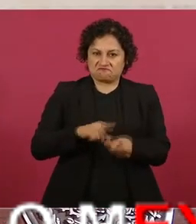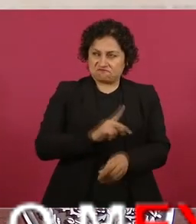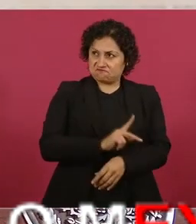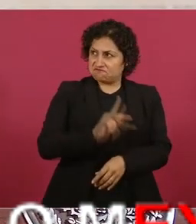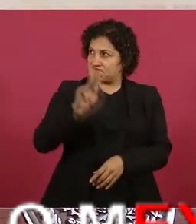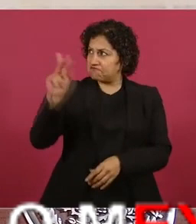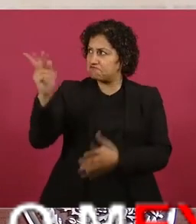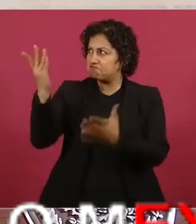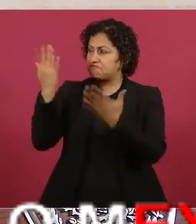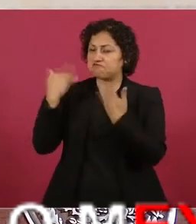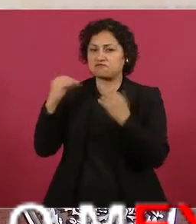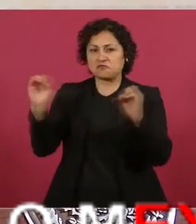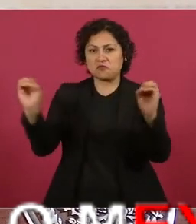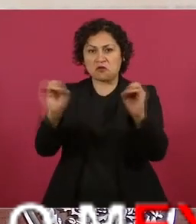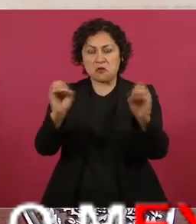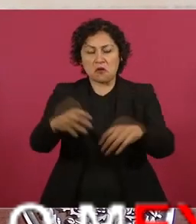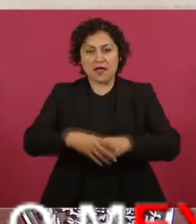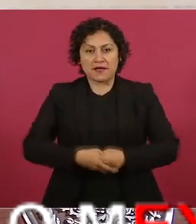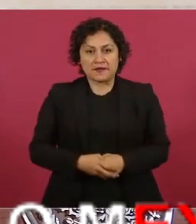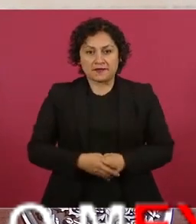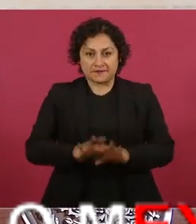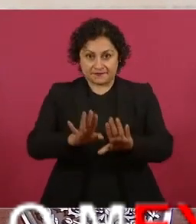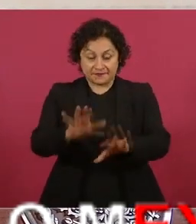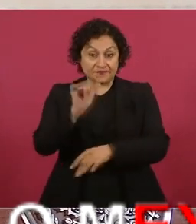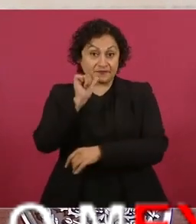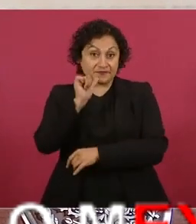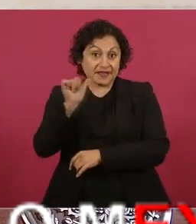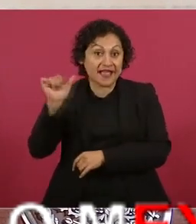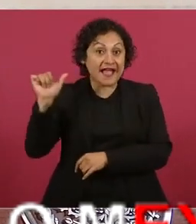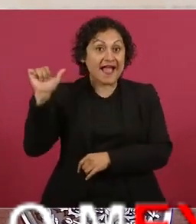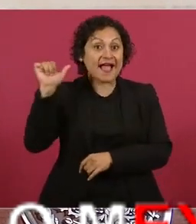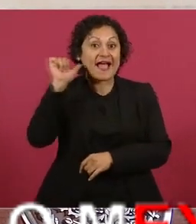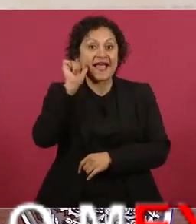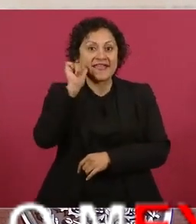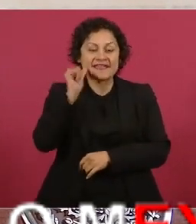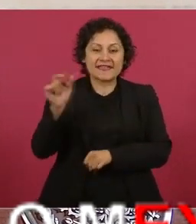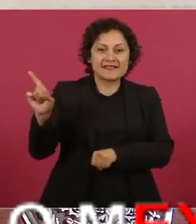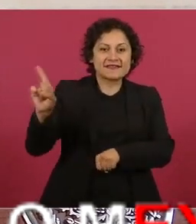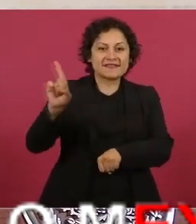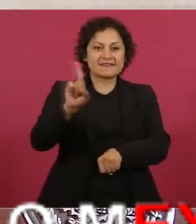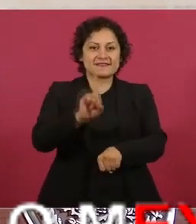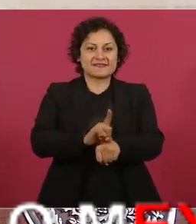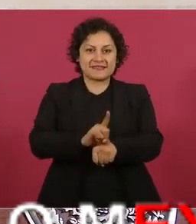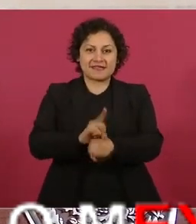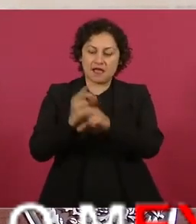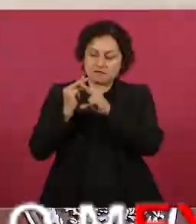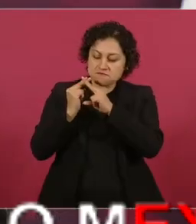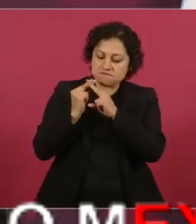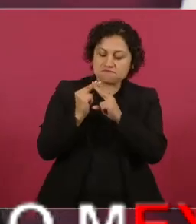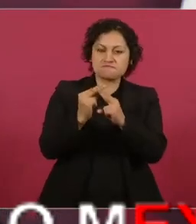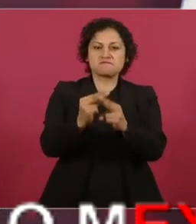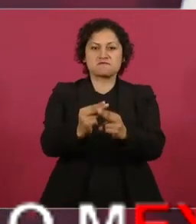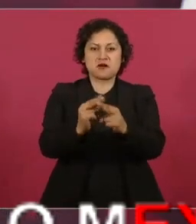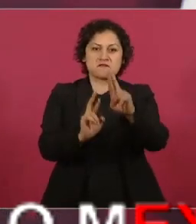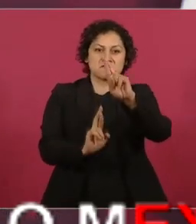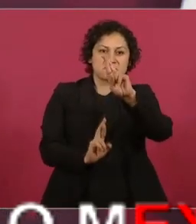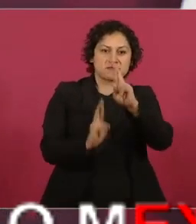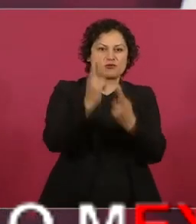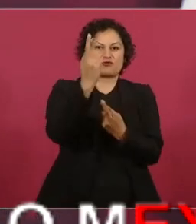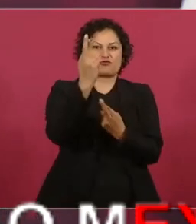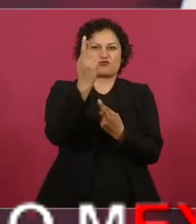ayer conmemoramos un aniversario más de la revolución en donde una revolución